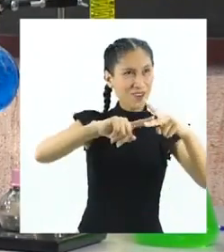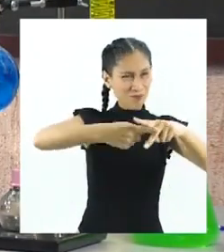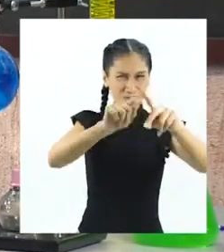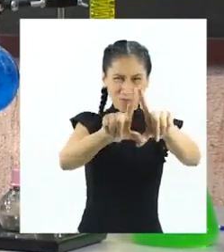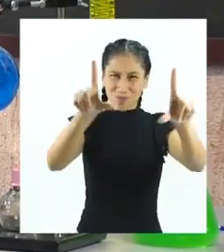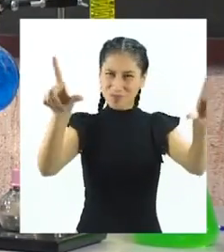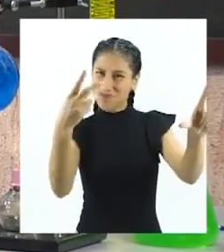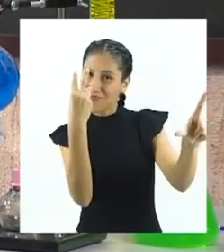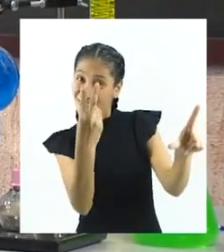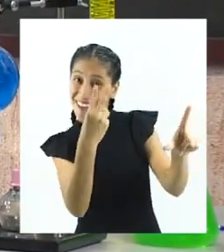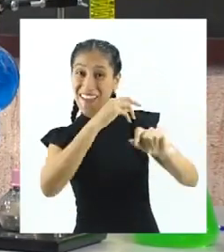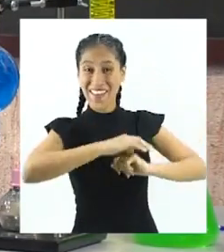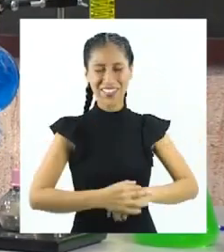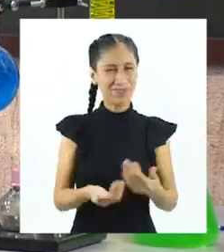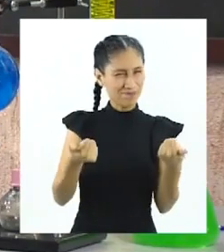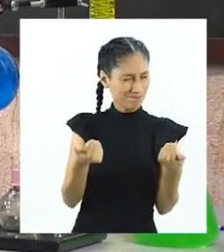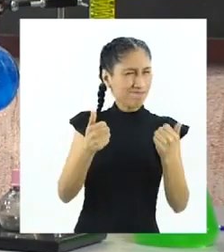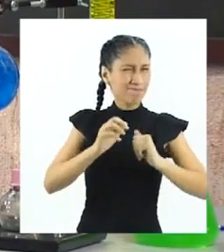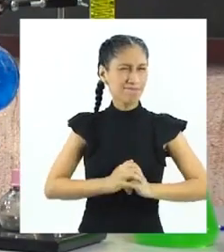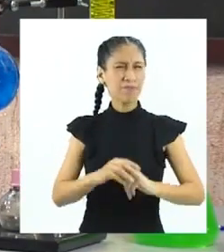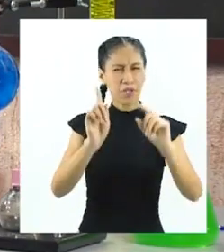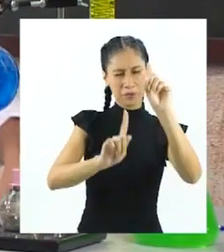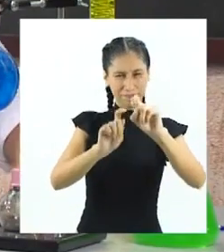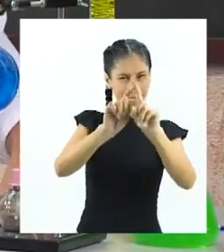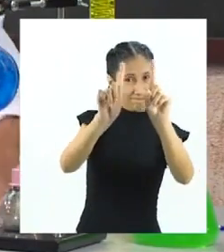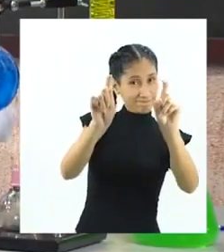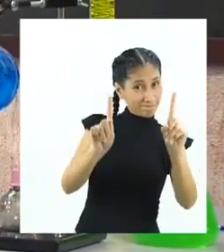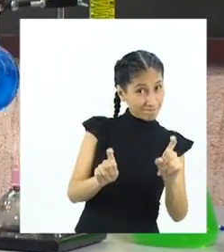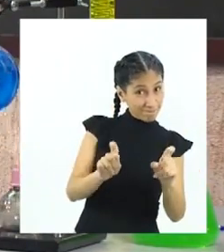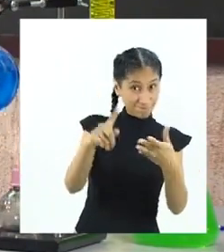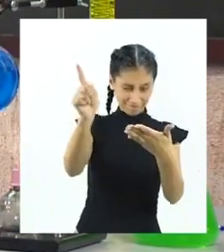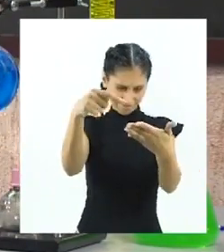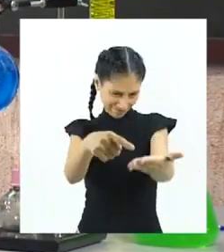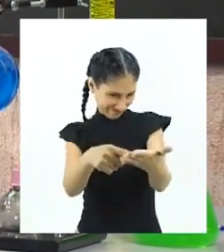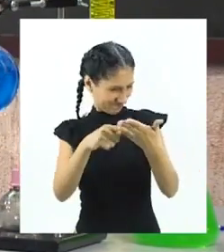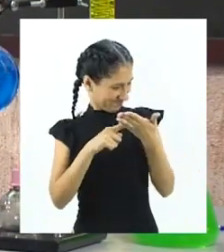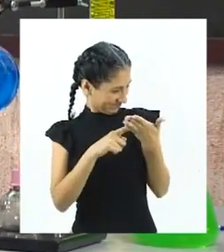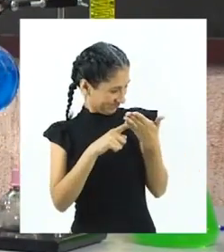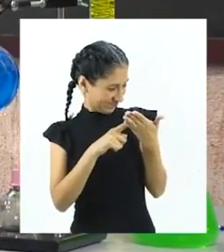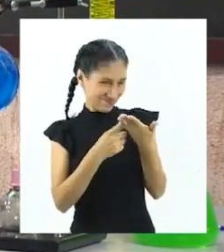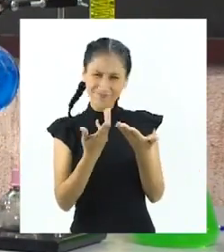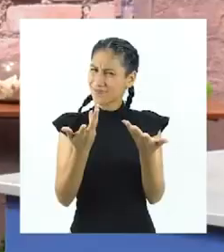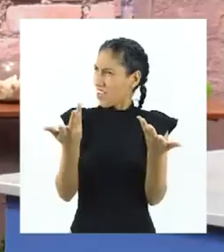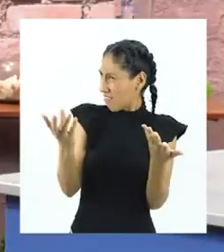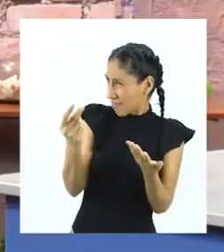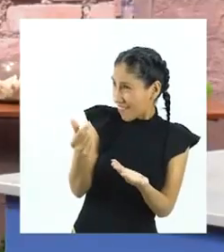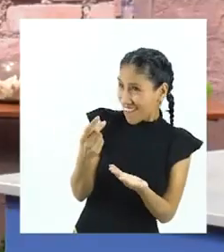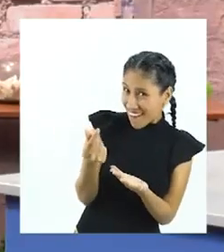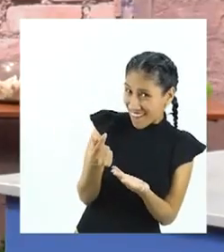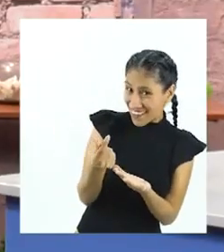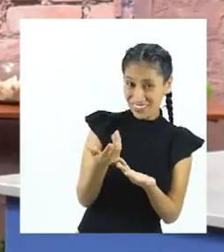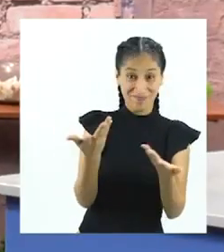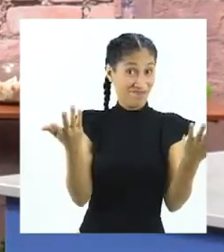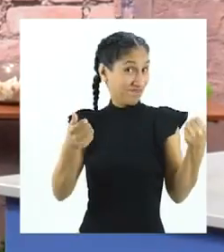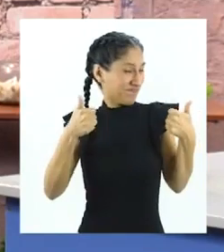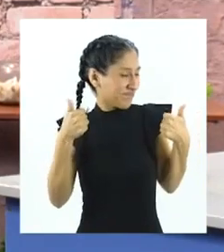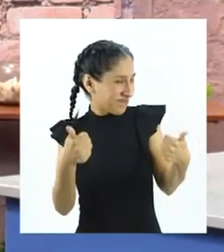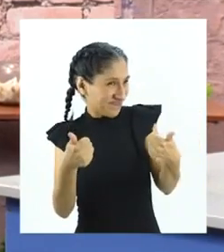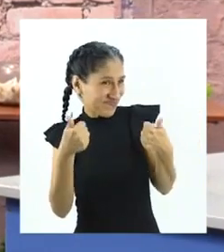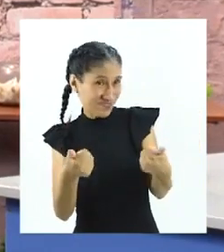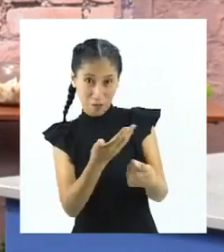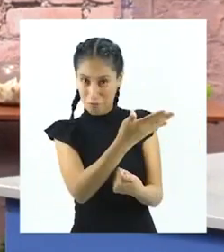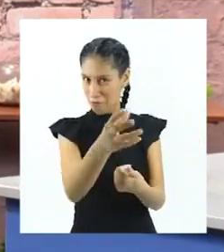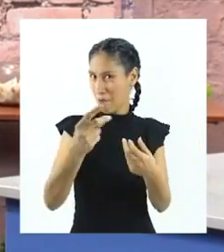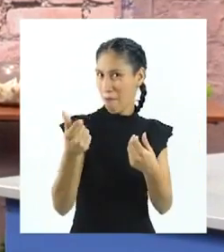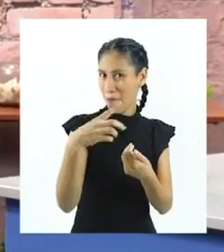sintonizados con este programa. Tenemos algunas preguntas en nuestro WhatsApp. ¿Así tan rápido? Uf, me